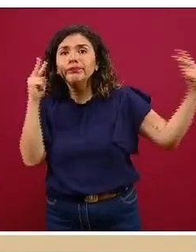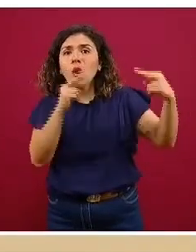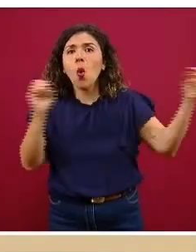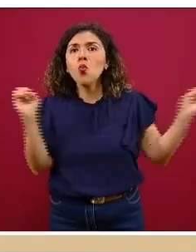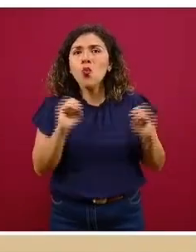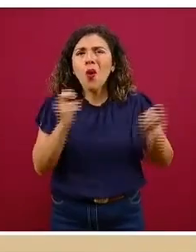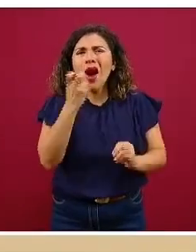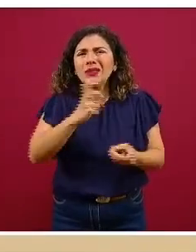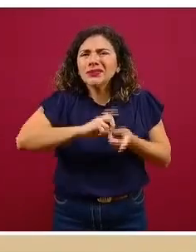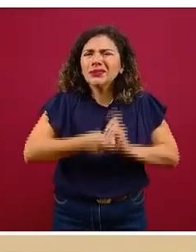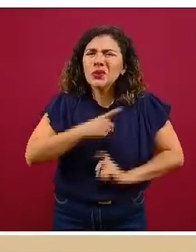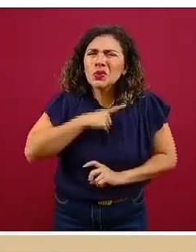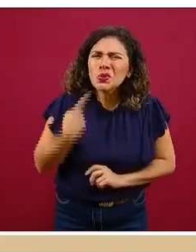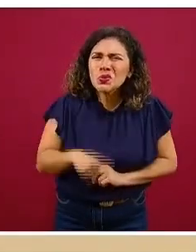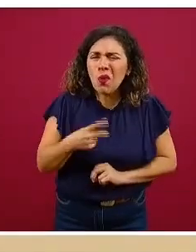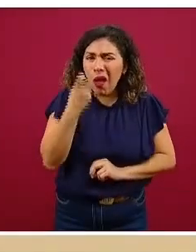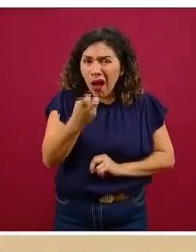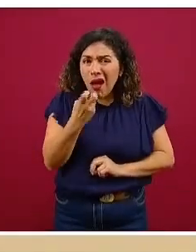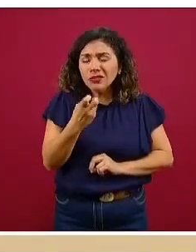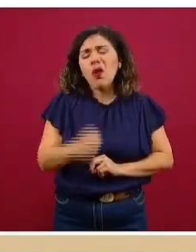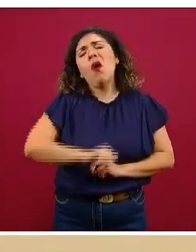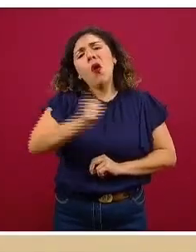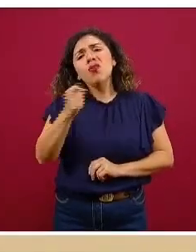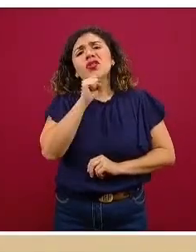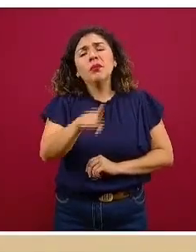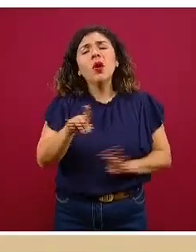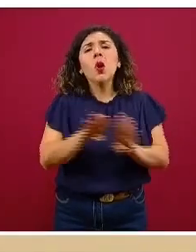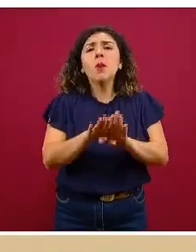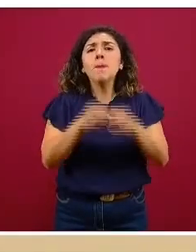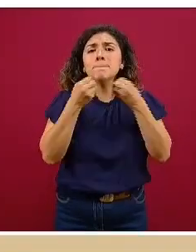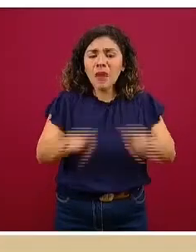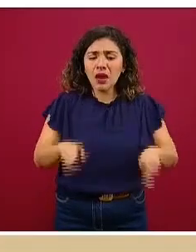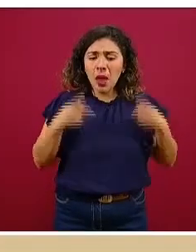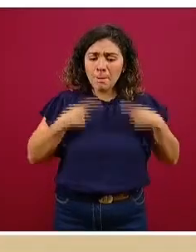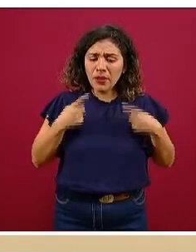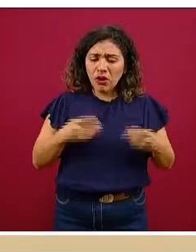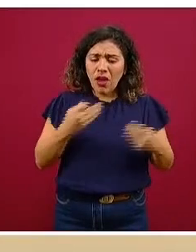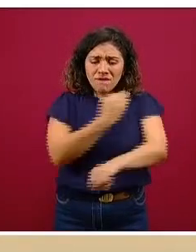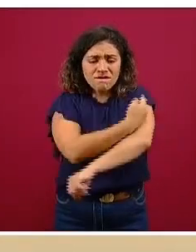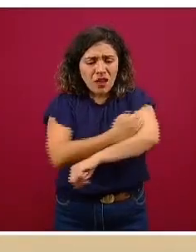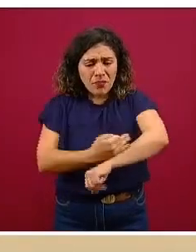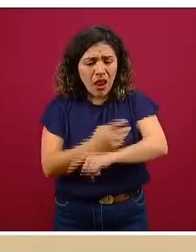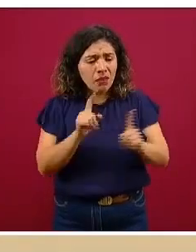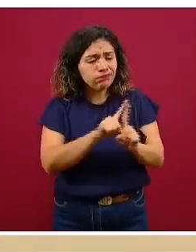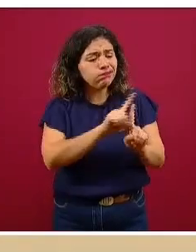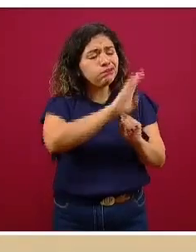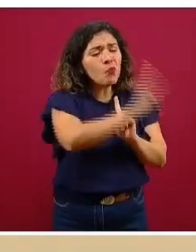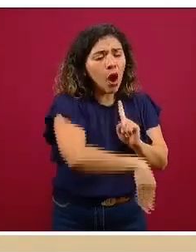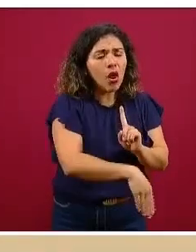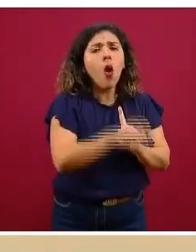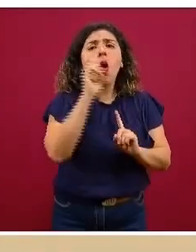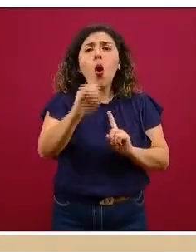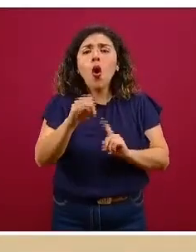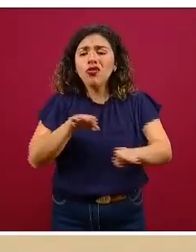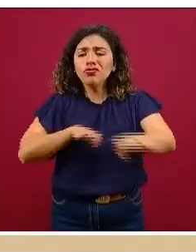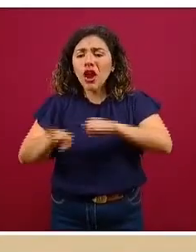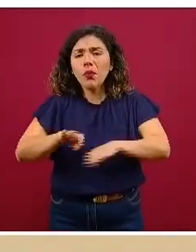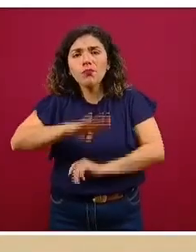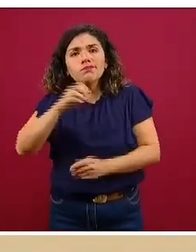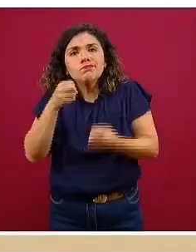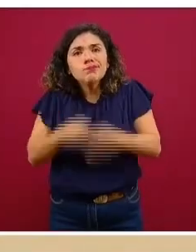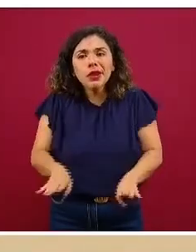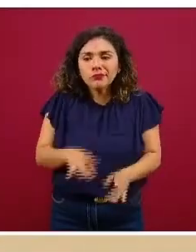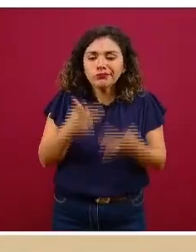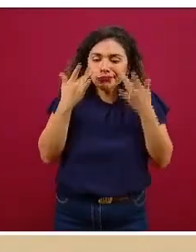Además, el duelo no nada más se refiere a la pérdida de la vida de una persona, sino también a la pérdida de proyectos, a la